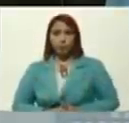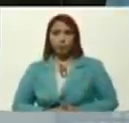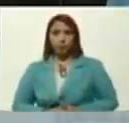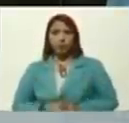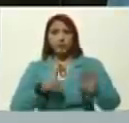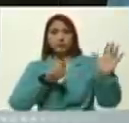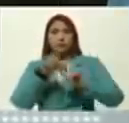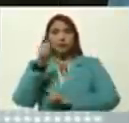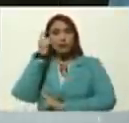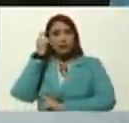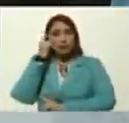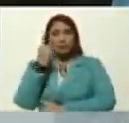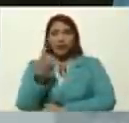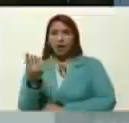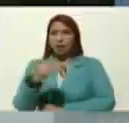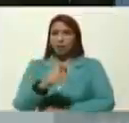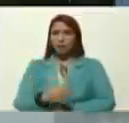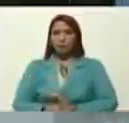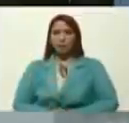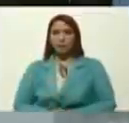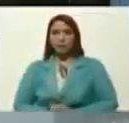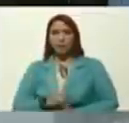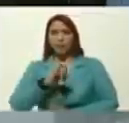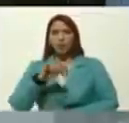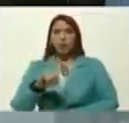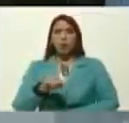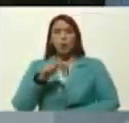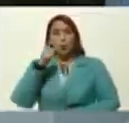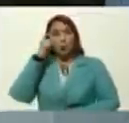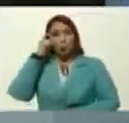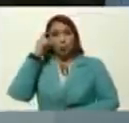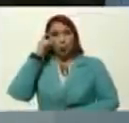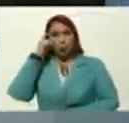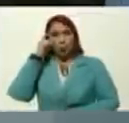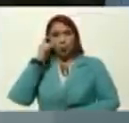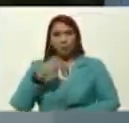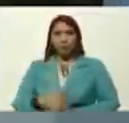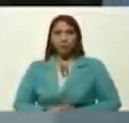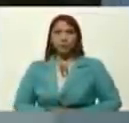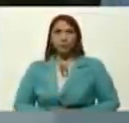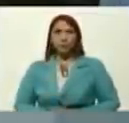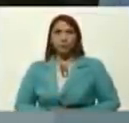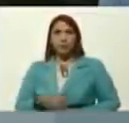61 días, Julio Riobó, de Galicia,